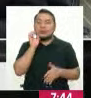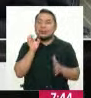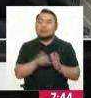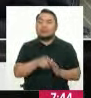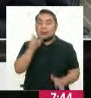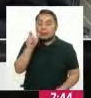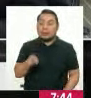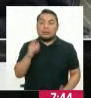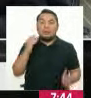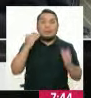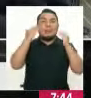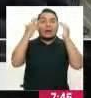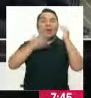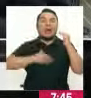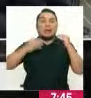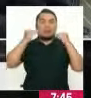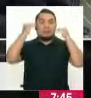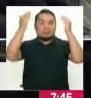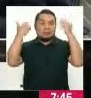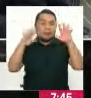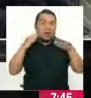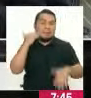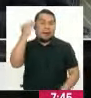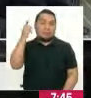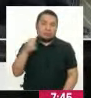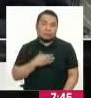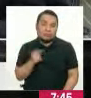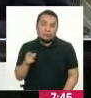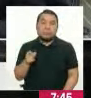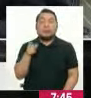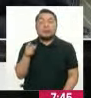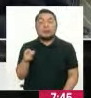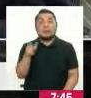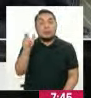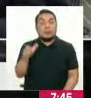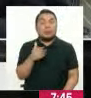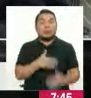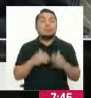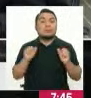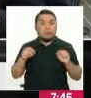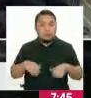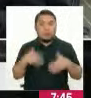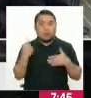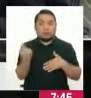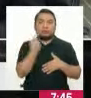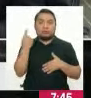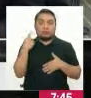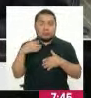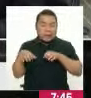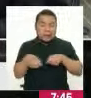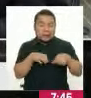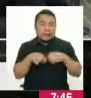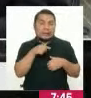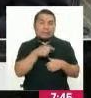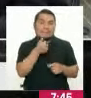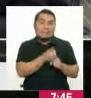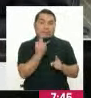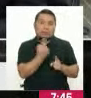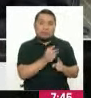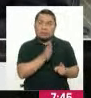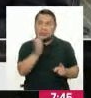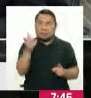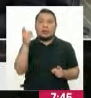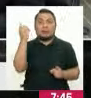es mayor de edad y tiene todavía las posibilidades de atenderse a sí misma, puede realizar el cobro, puede